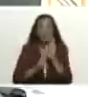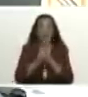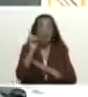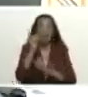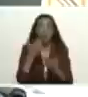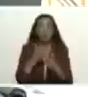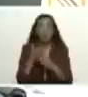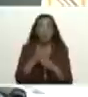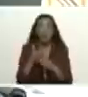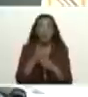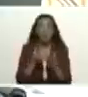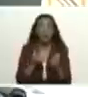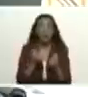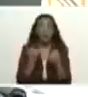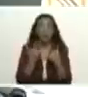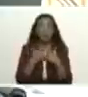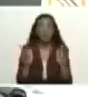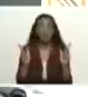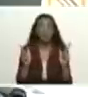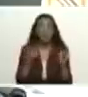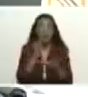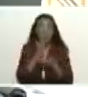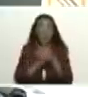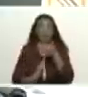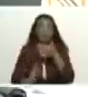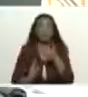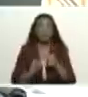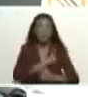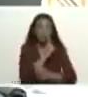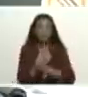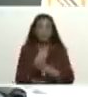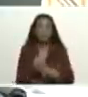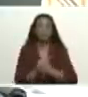compartido de la independencia y la soberanía ejercida